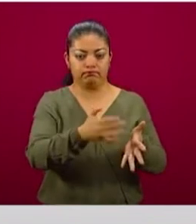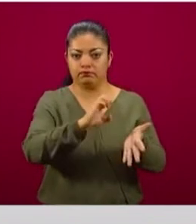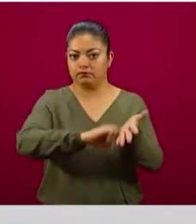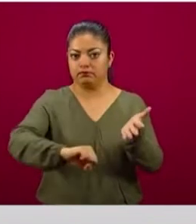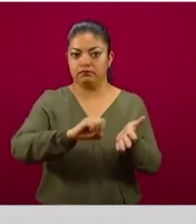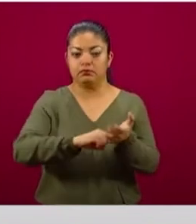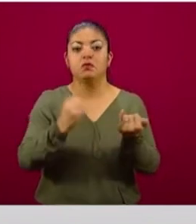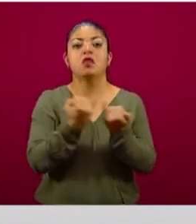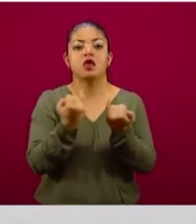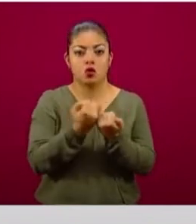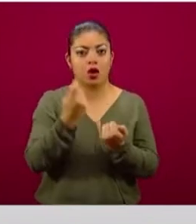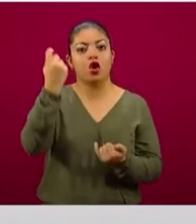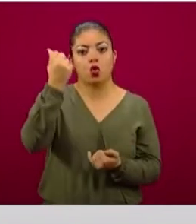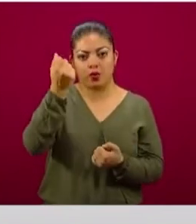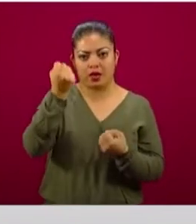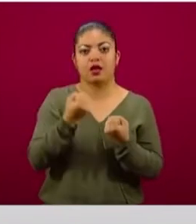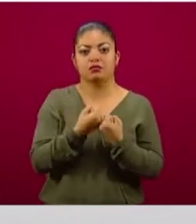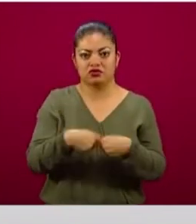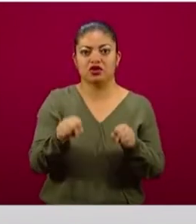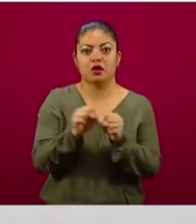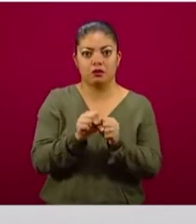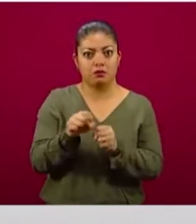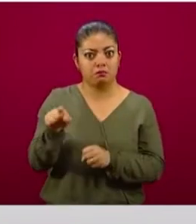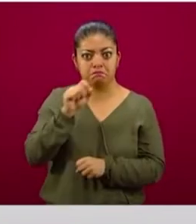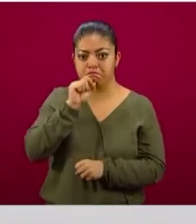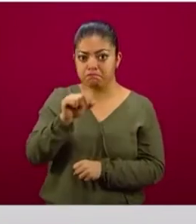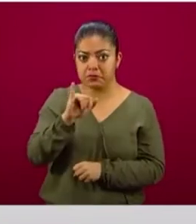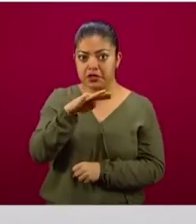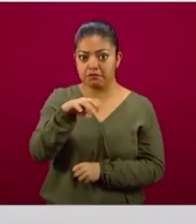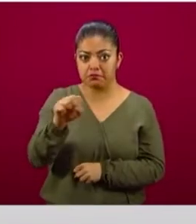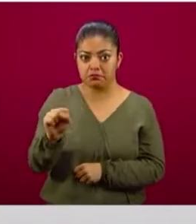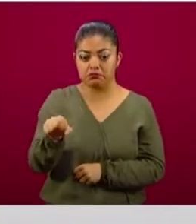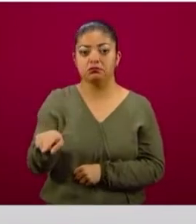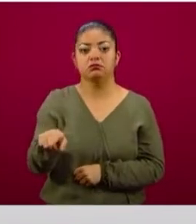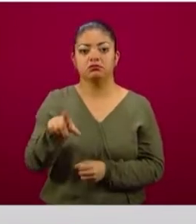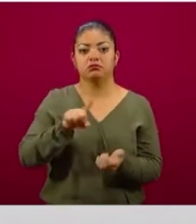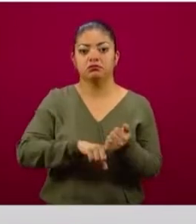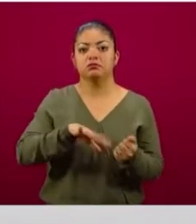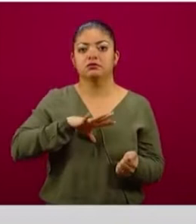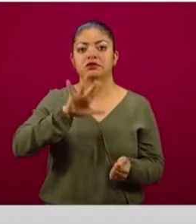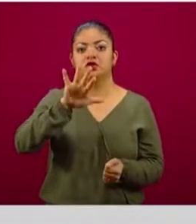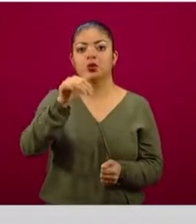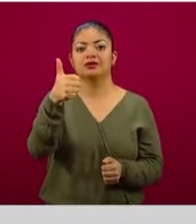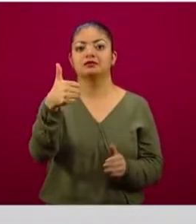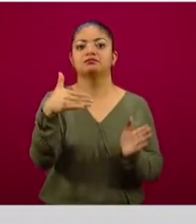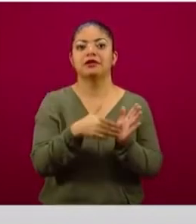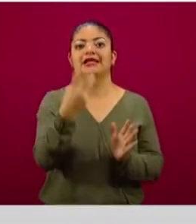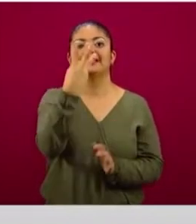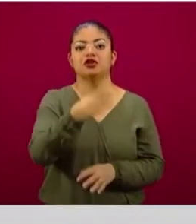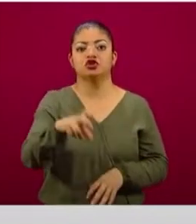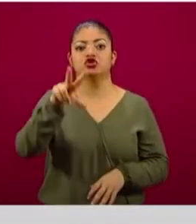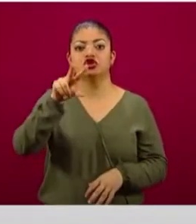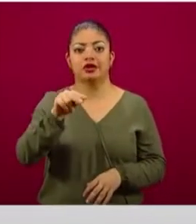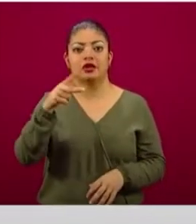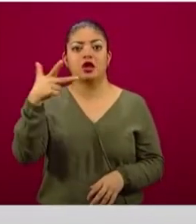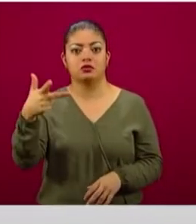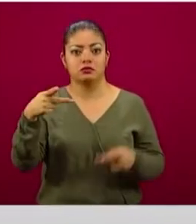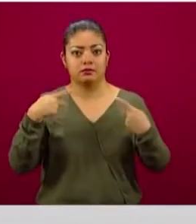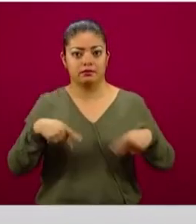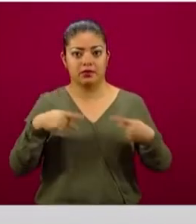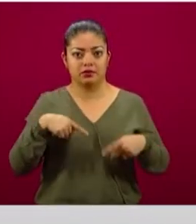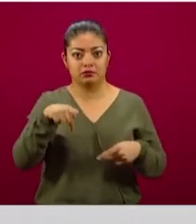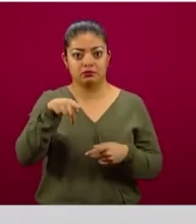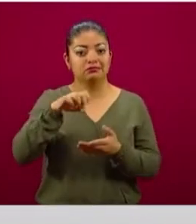los jubilados del Seguro Social, trabajadores jubilados del IMSS, que son estos 56 mil 388, que tampoco